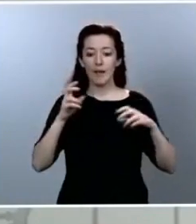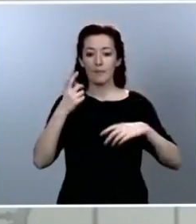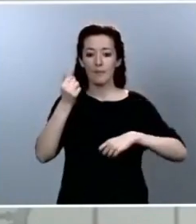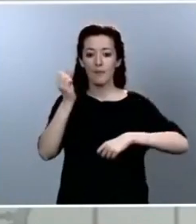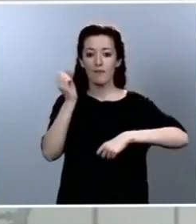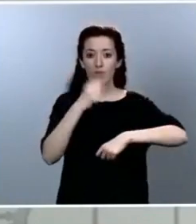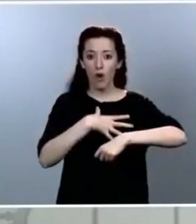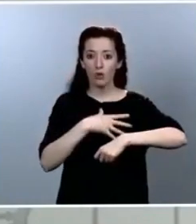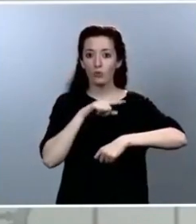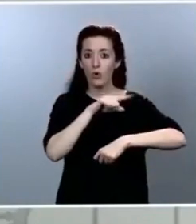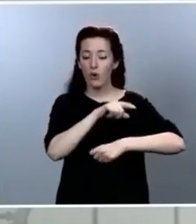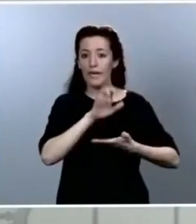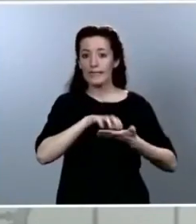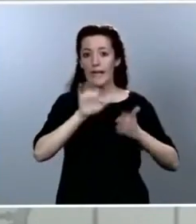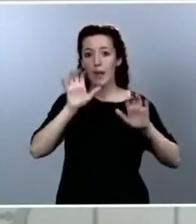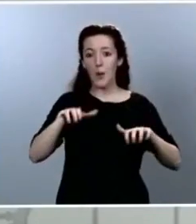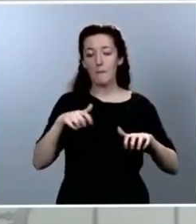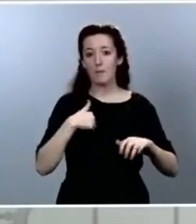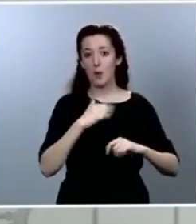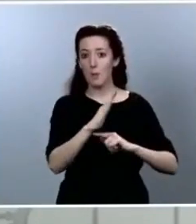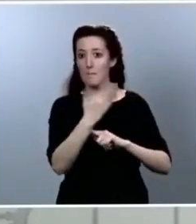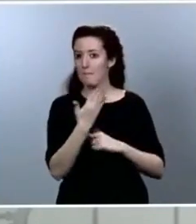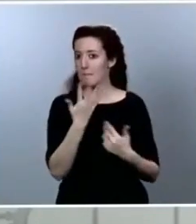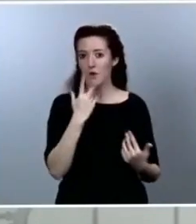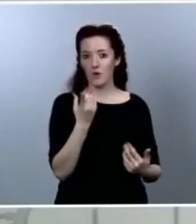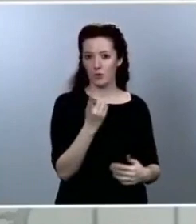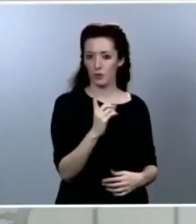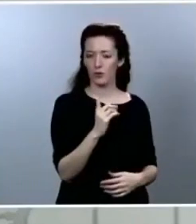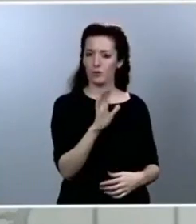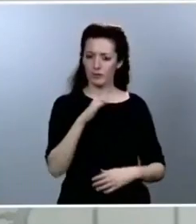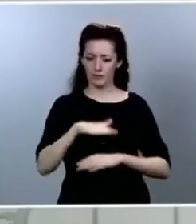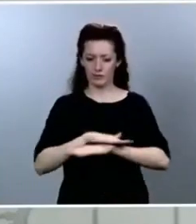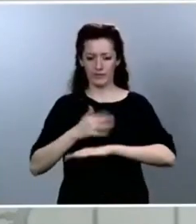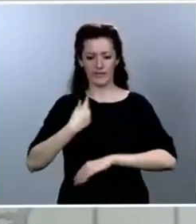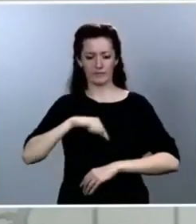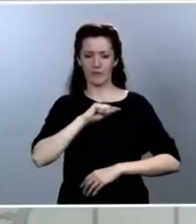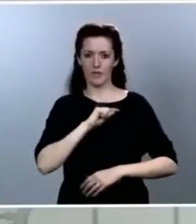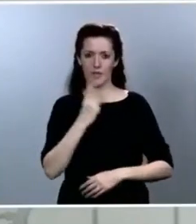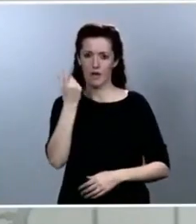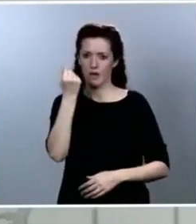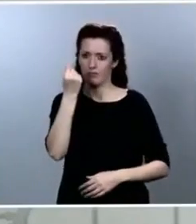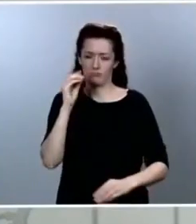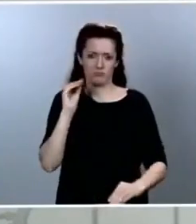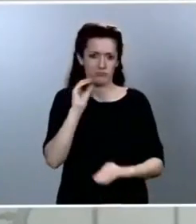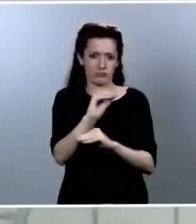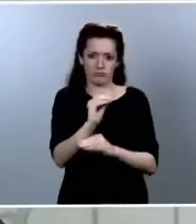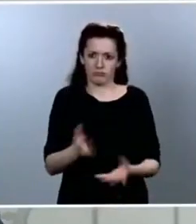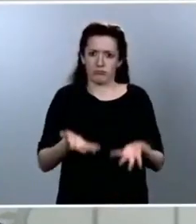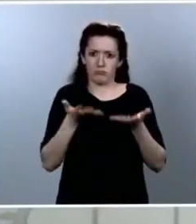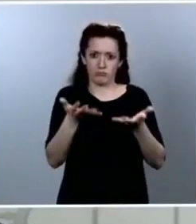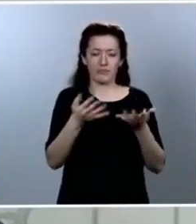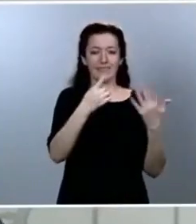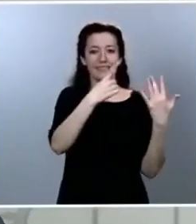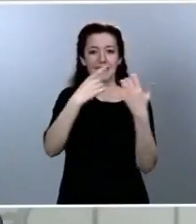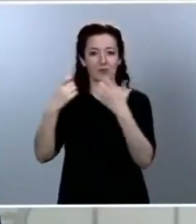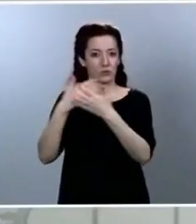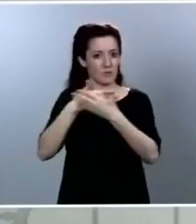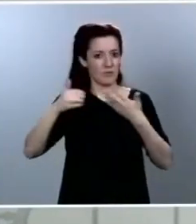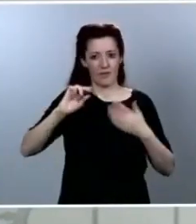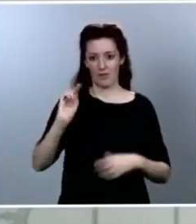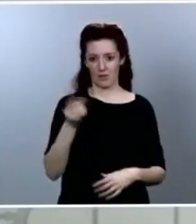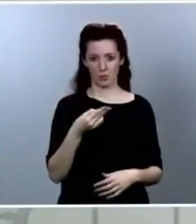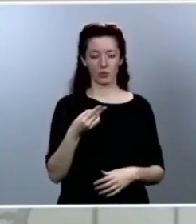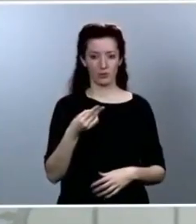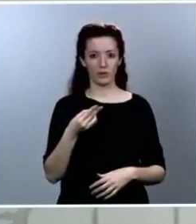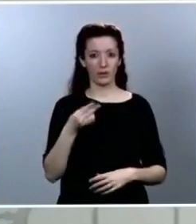el gobierno de España ha puesto estos recursos desde el primer momento, 600 millones de euros, en manos de las comunidades autónomas y de los ayuntamientos para